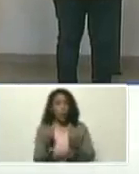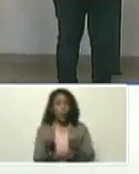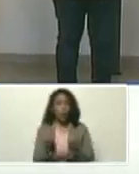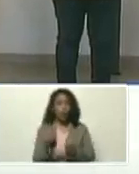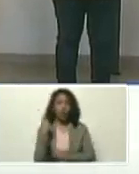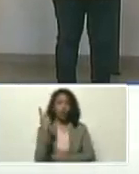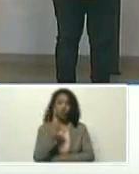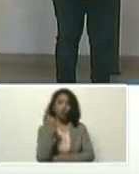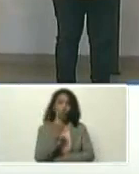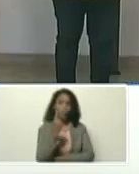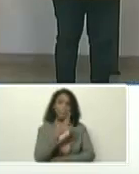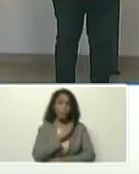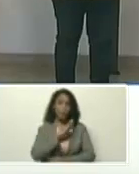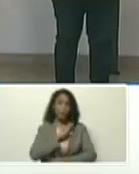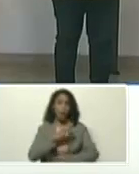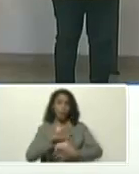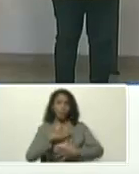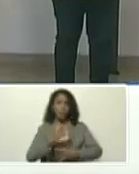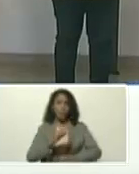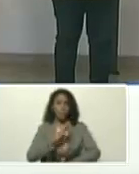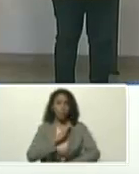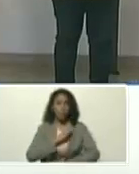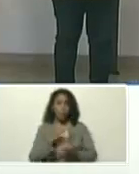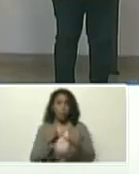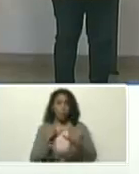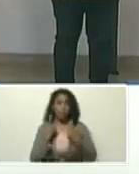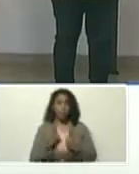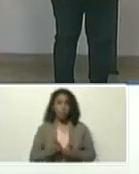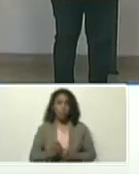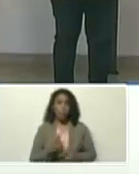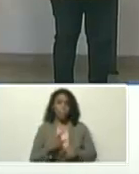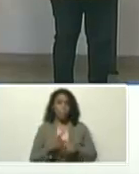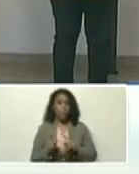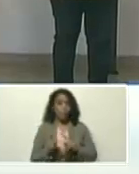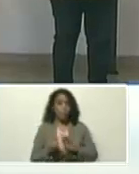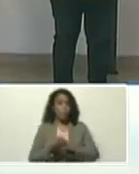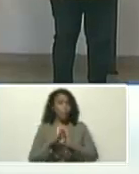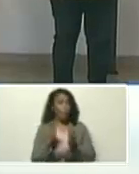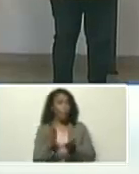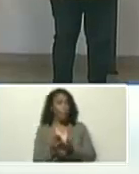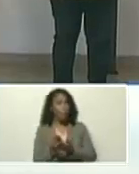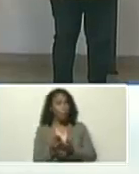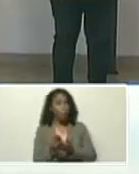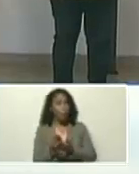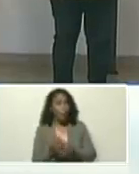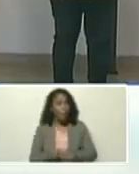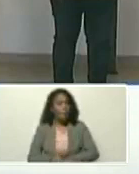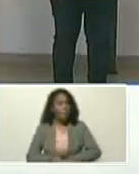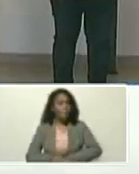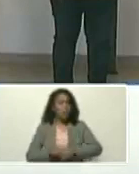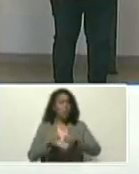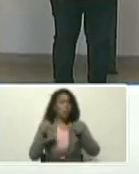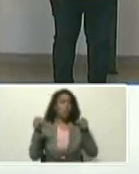pendientes, sus propios intereses, mientras el planeta tierra, explota en mil pedazos,